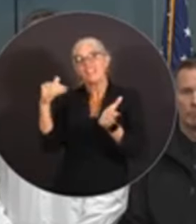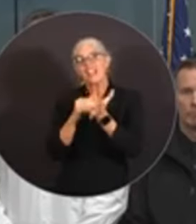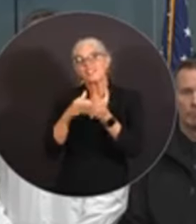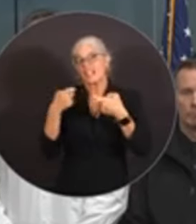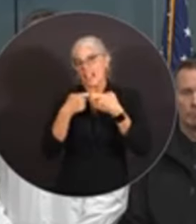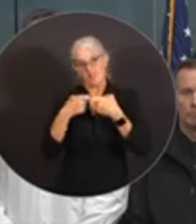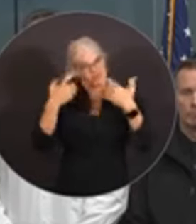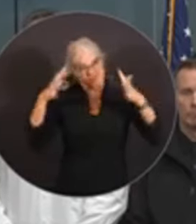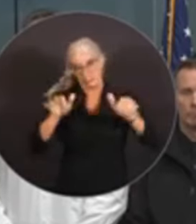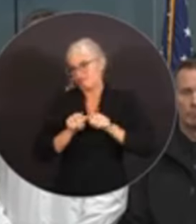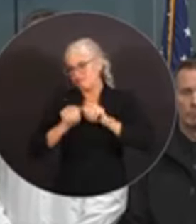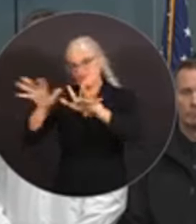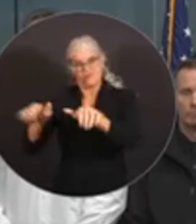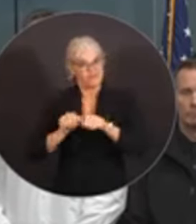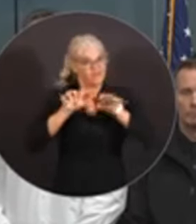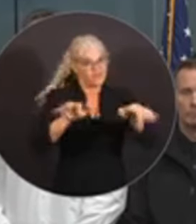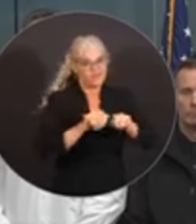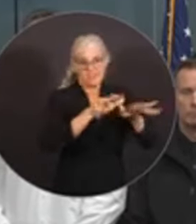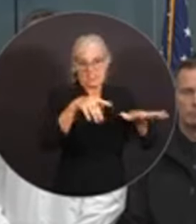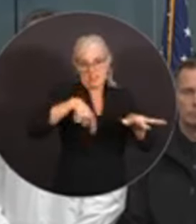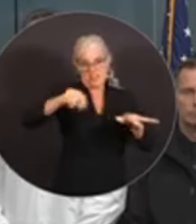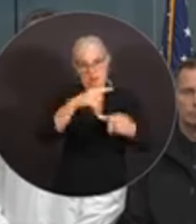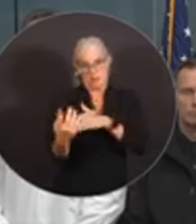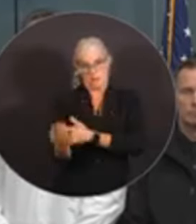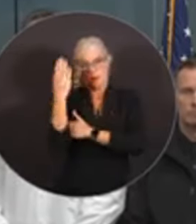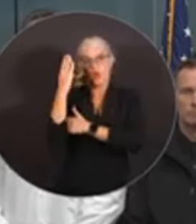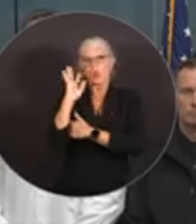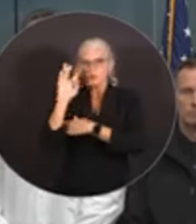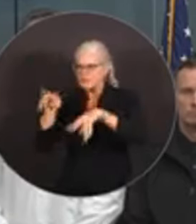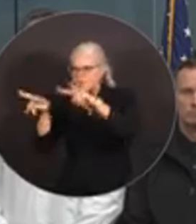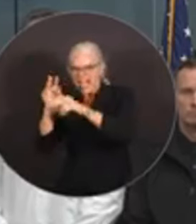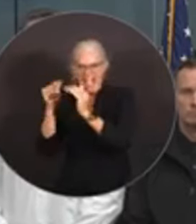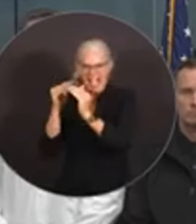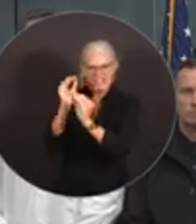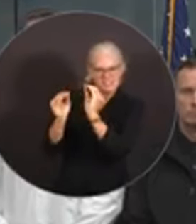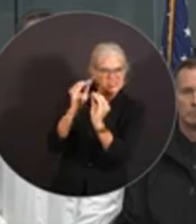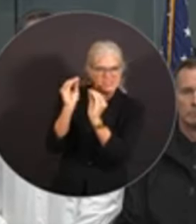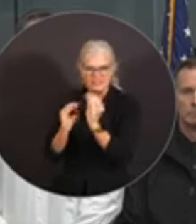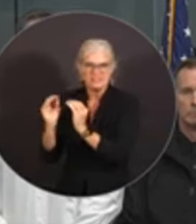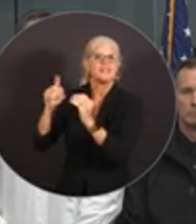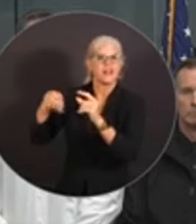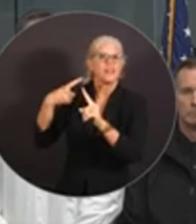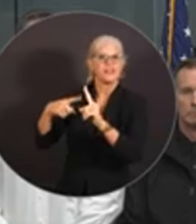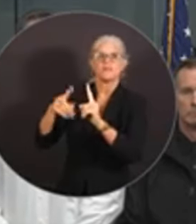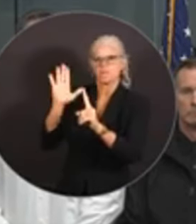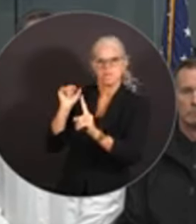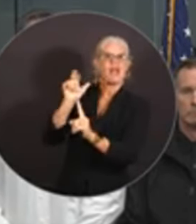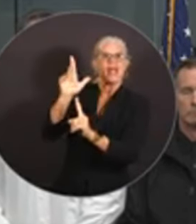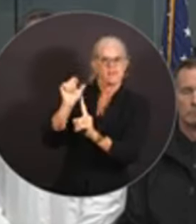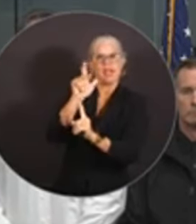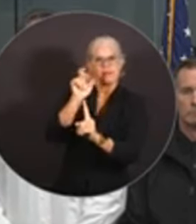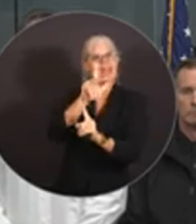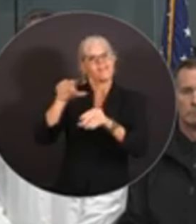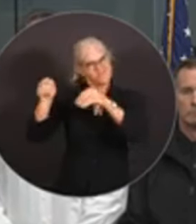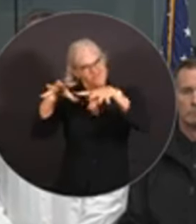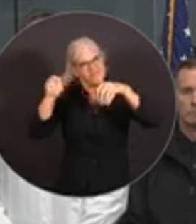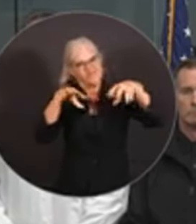empleados eléctricos que están trabajando en esto, evaluarán el dos daños y comenzarán